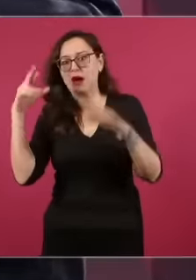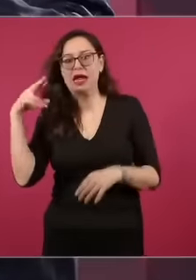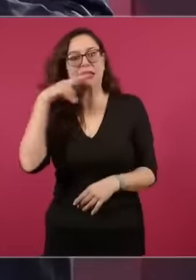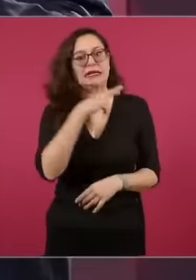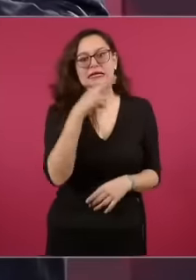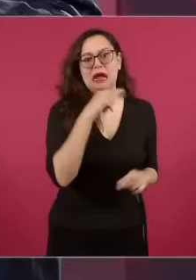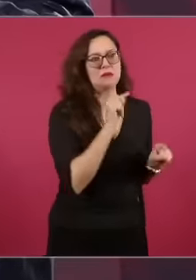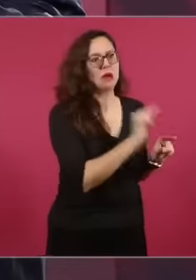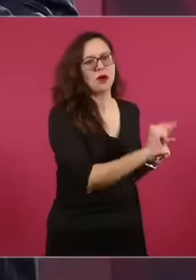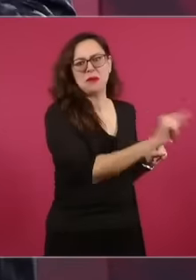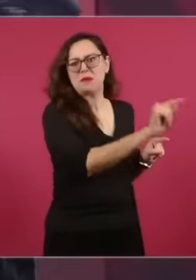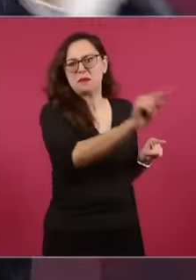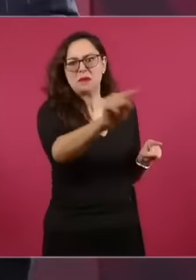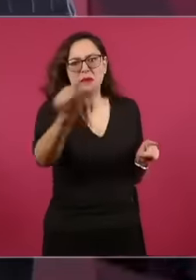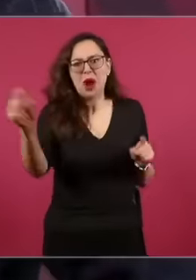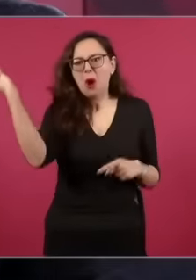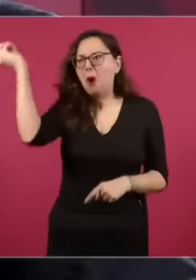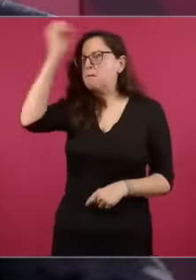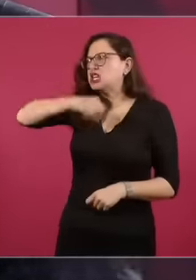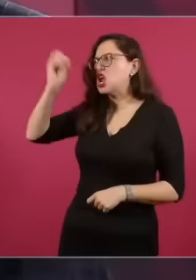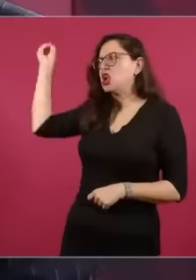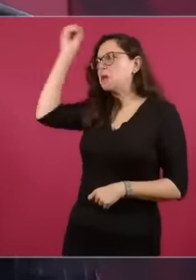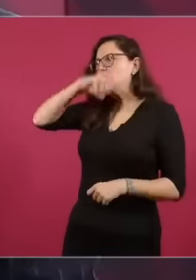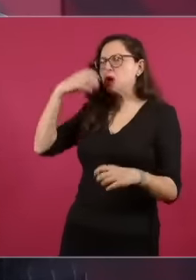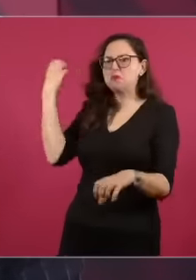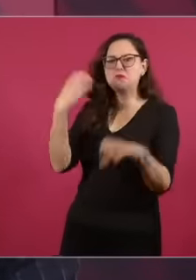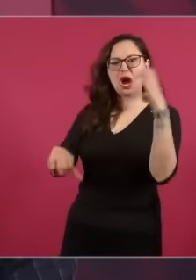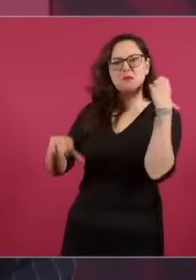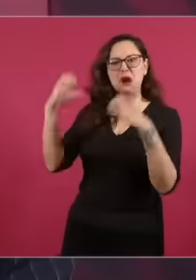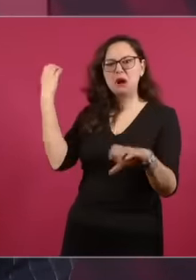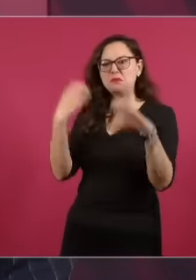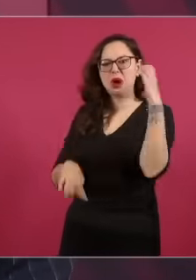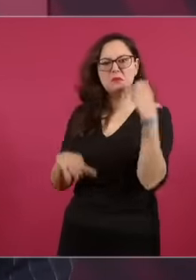Ciro y López Dóriga y